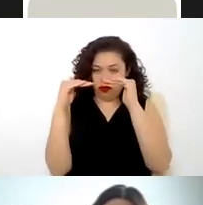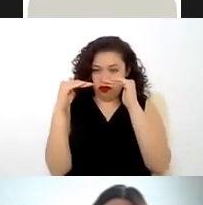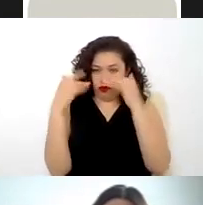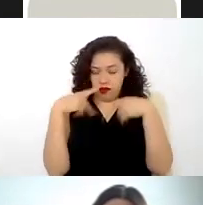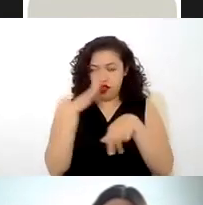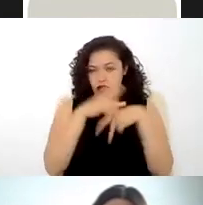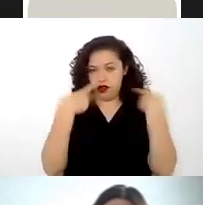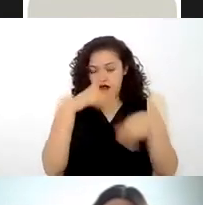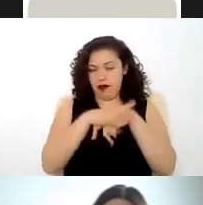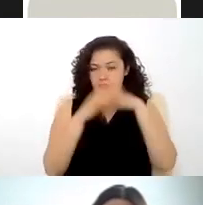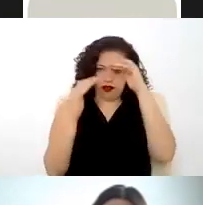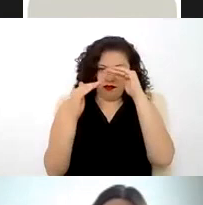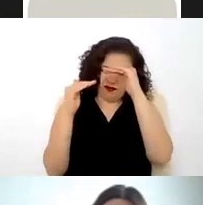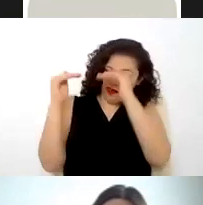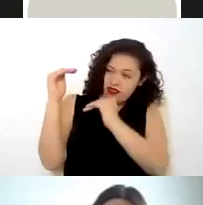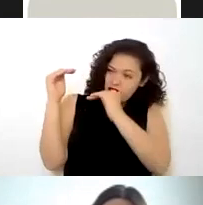por esta situación particular.